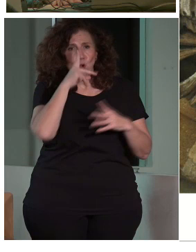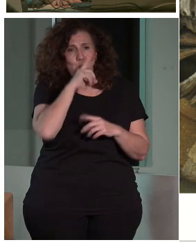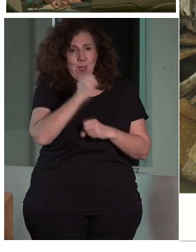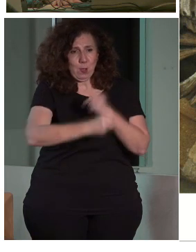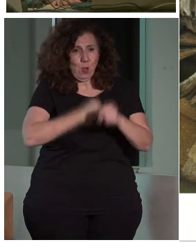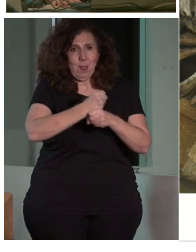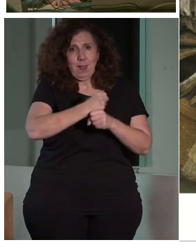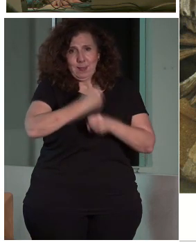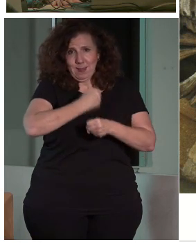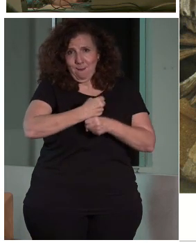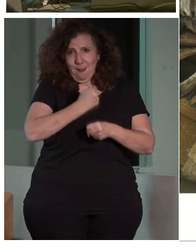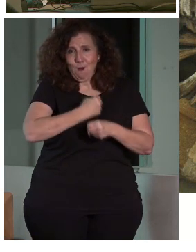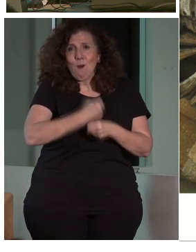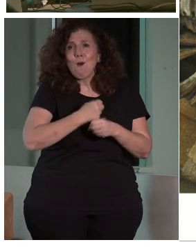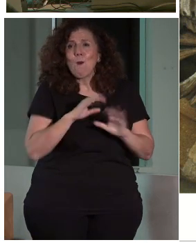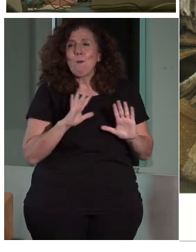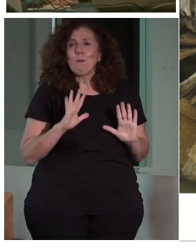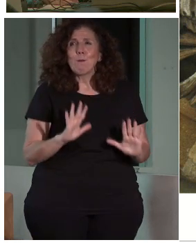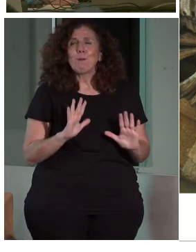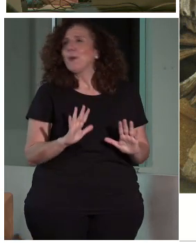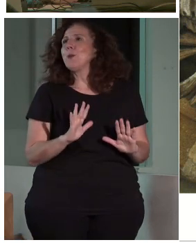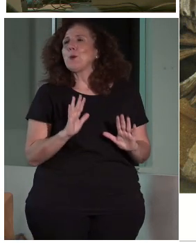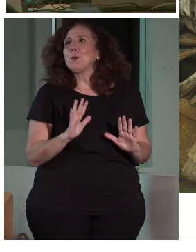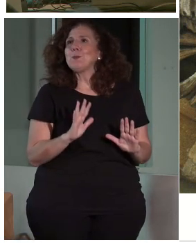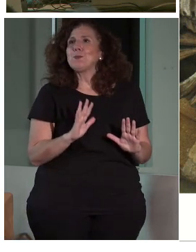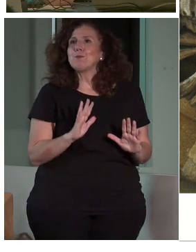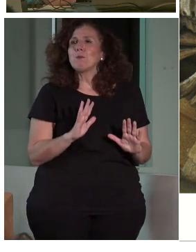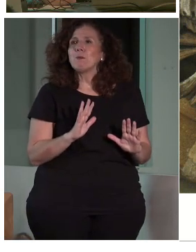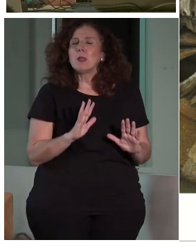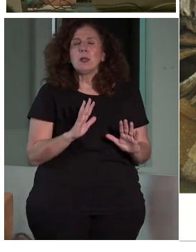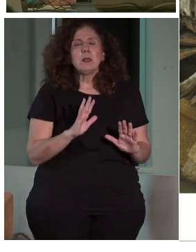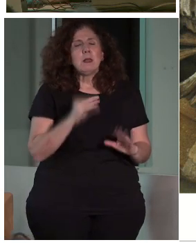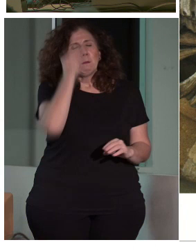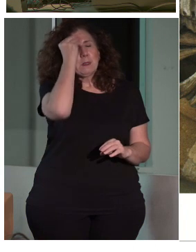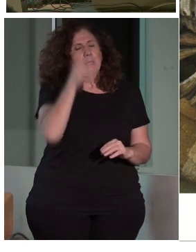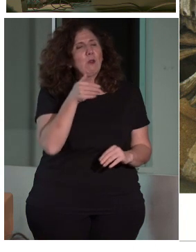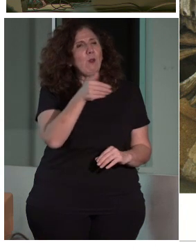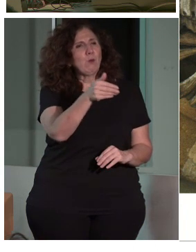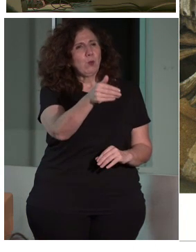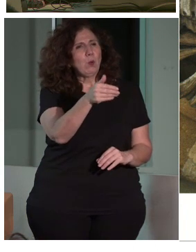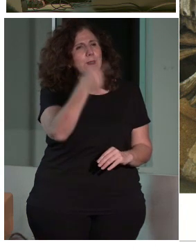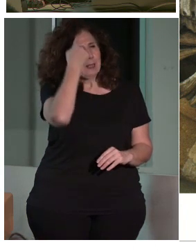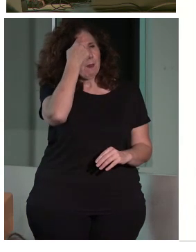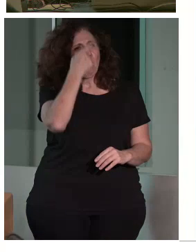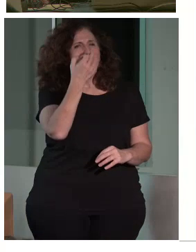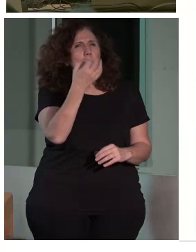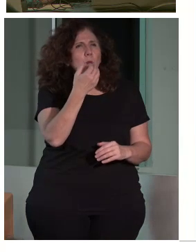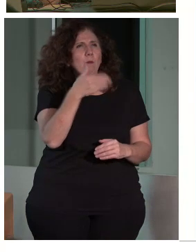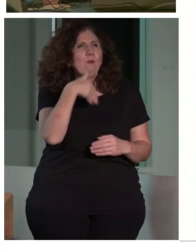Pero sí que tenemos unos, de cara al futuro, próximos pasos que también intentaré